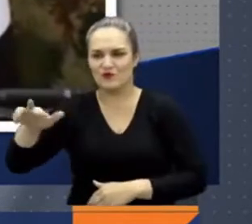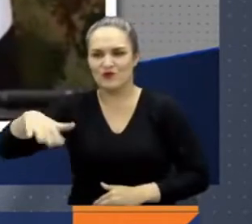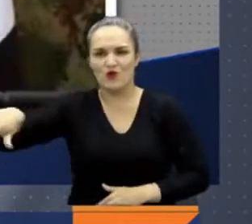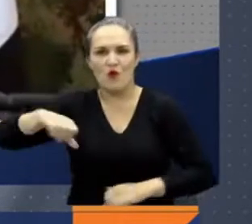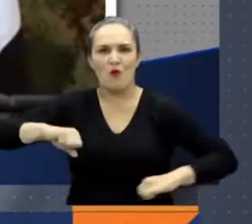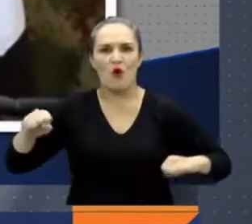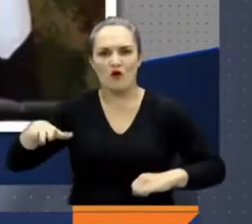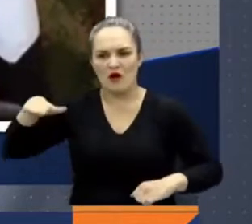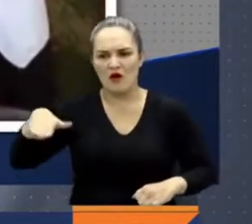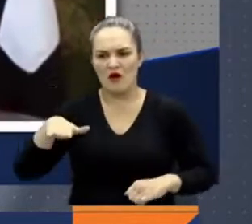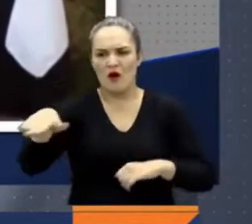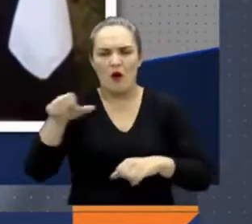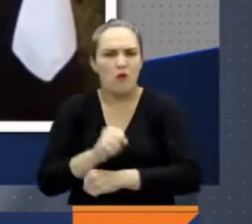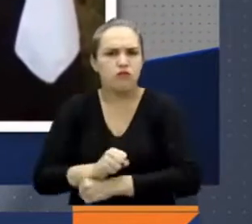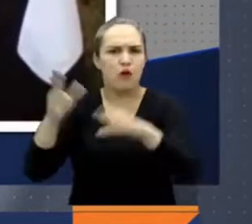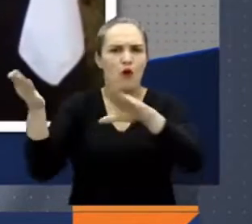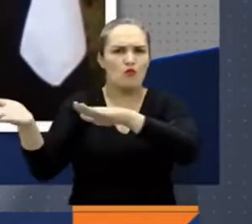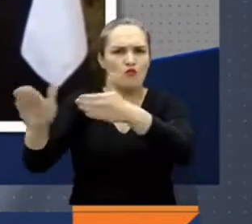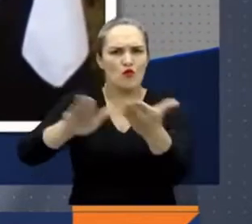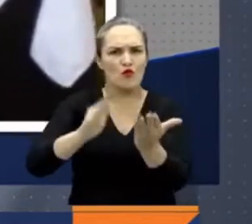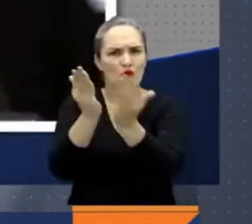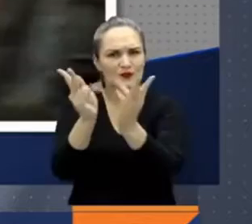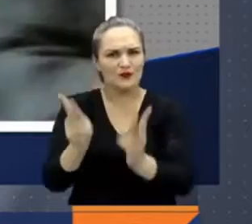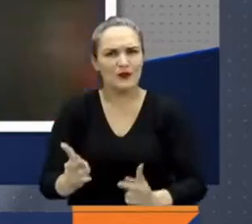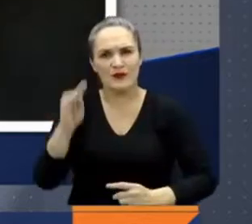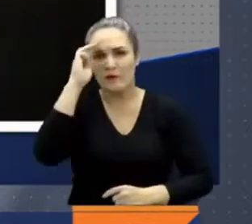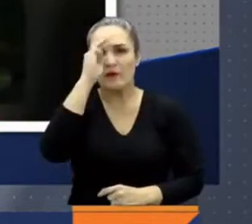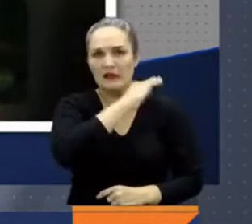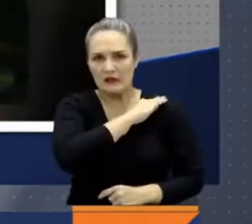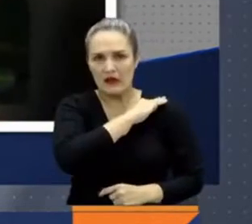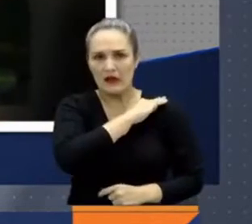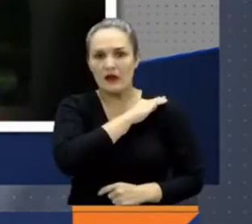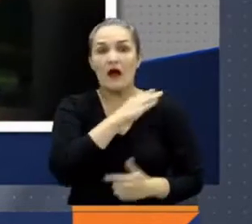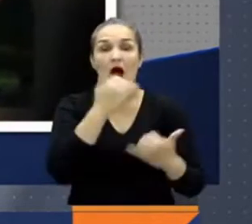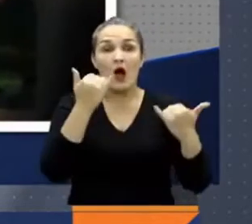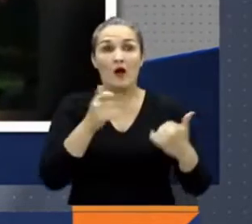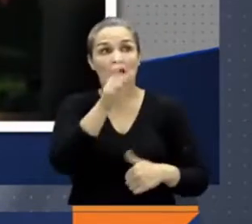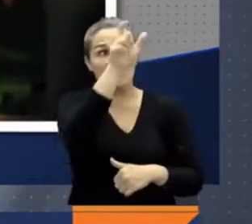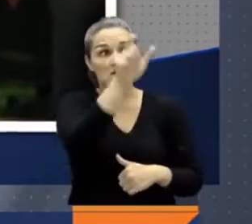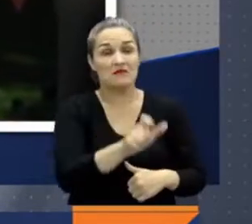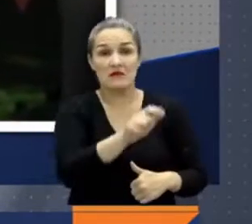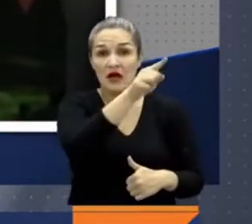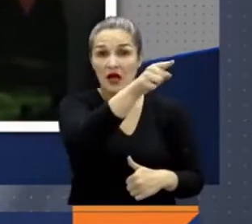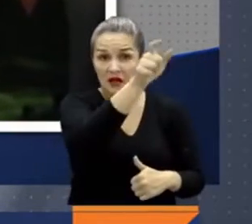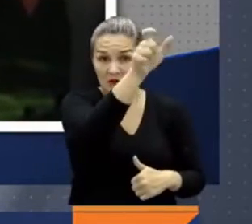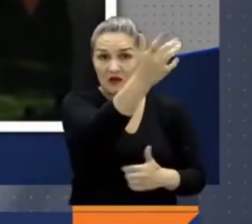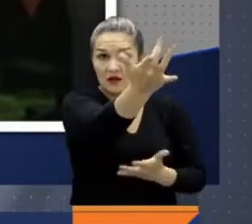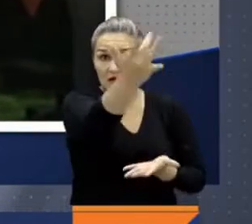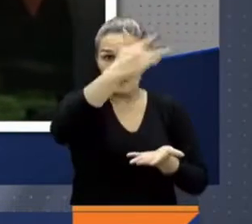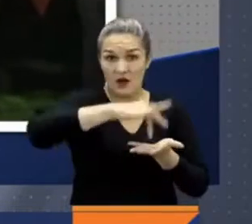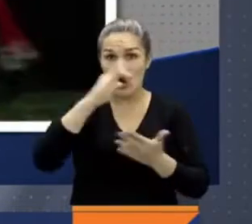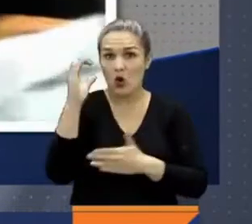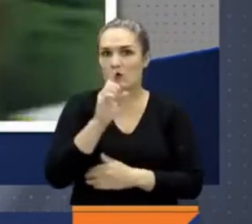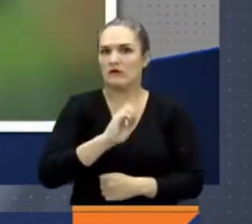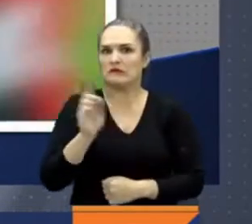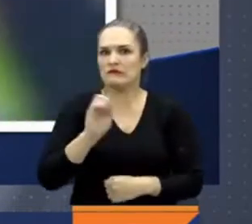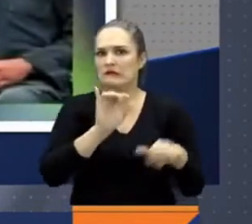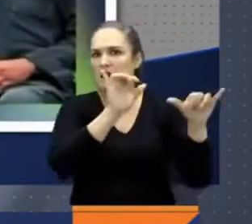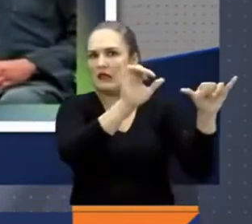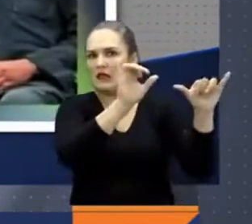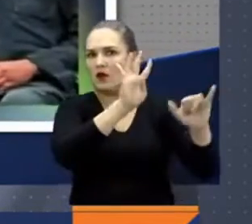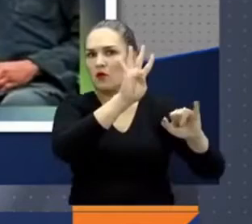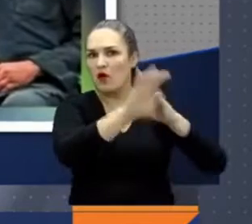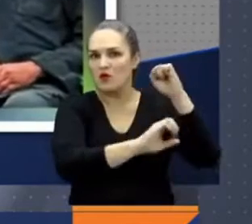con la vida de una veintena de estudiantes. Por eso, Gavino no viene a Colombia formalmente, al menos desde hace cuatro años.